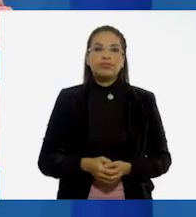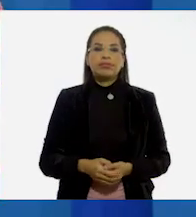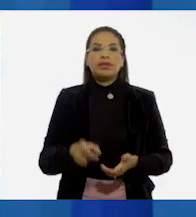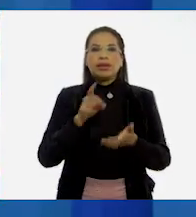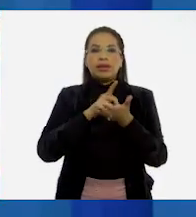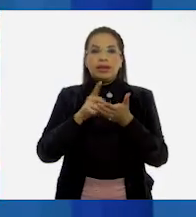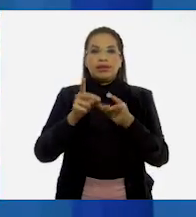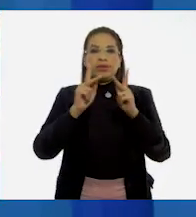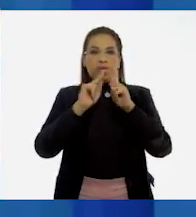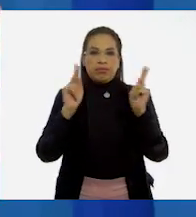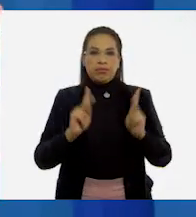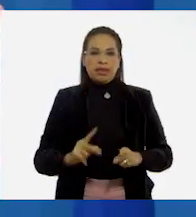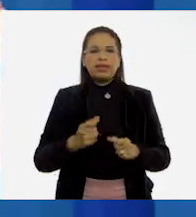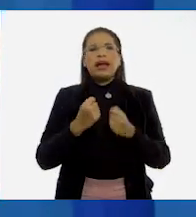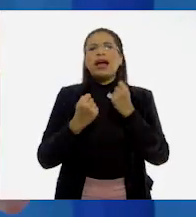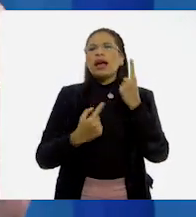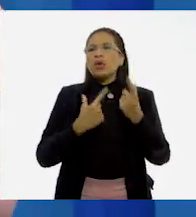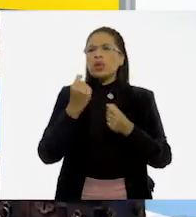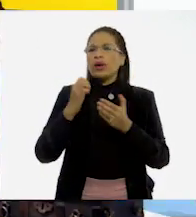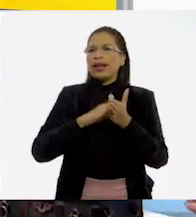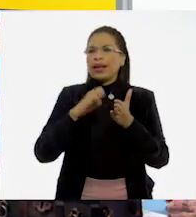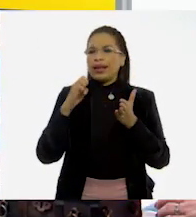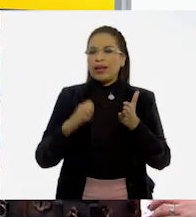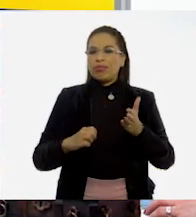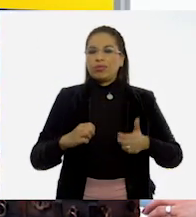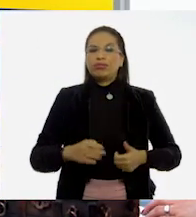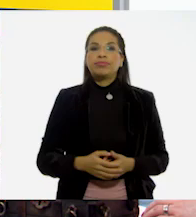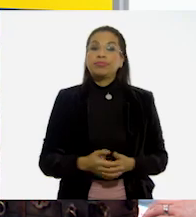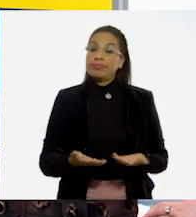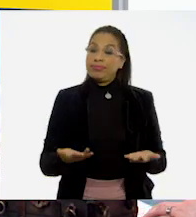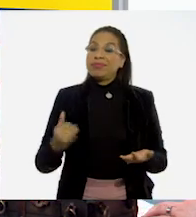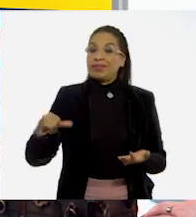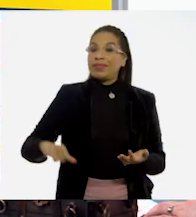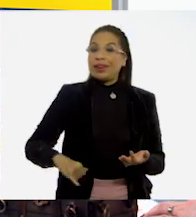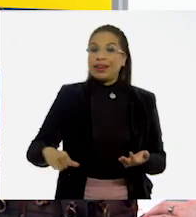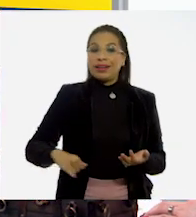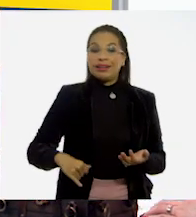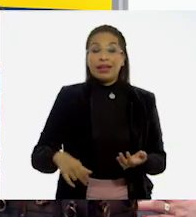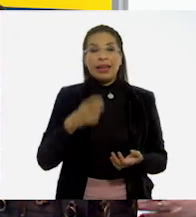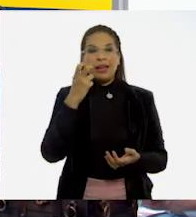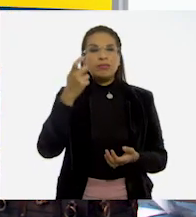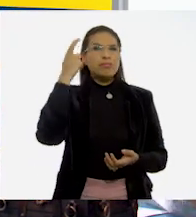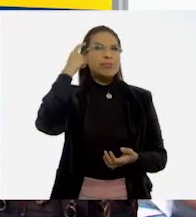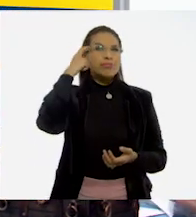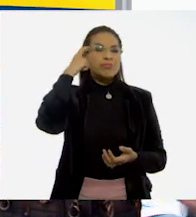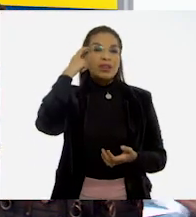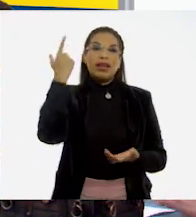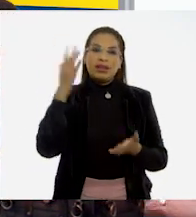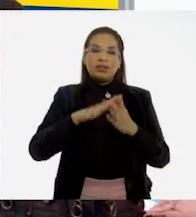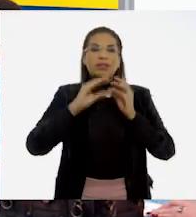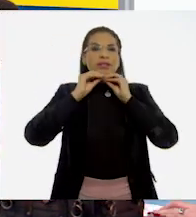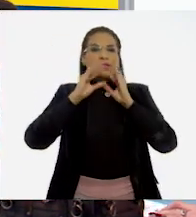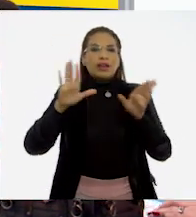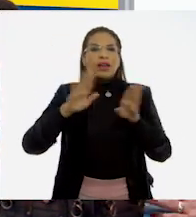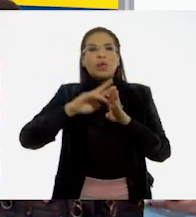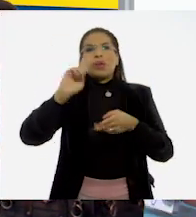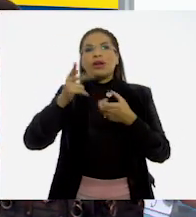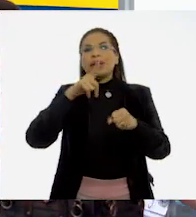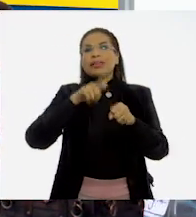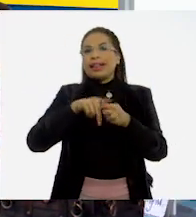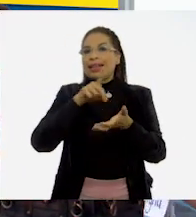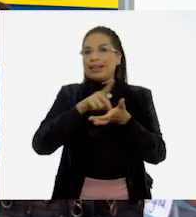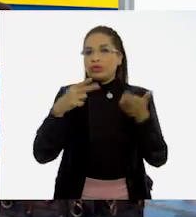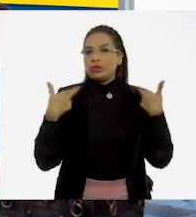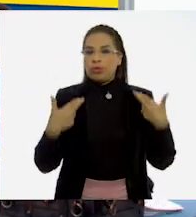Derecho a la paz. Son algunos ejemplos. ¡Wow! ¡Qué interesante, maestra! Eso me hace pensar en la Declaración Universal de los Derechos